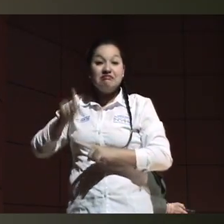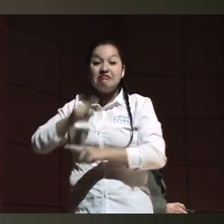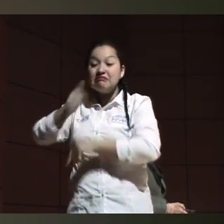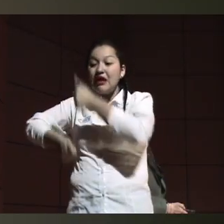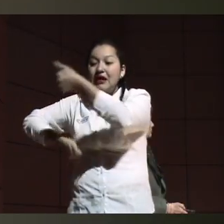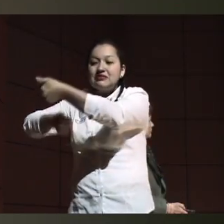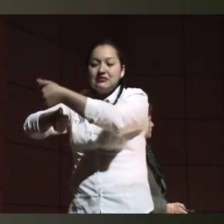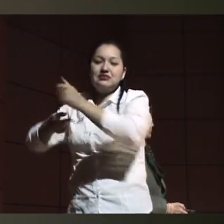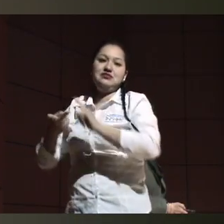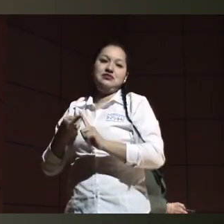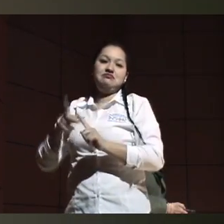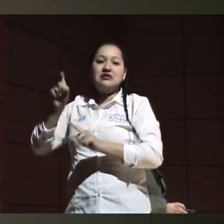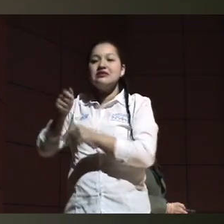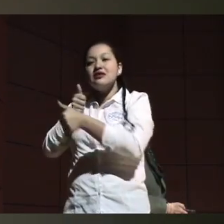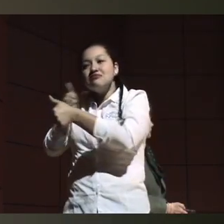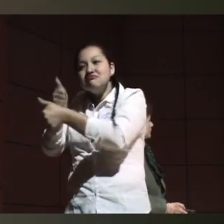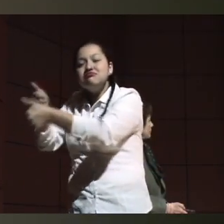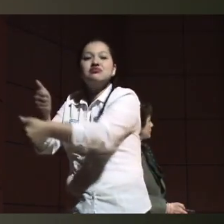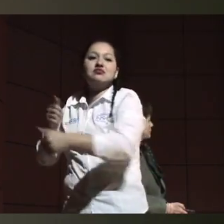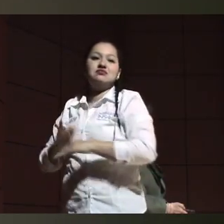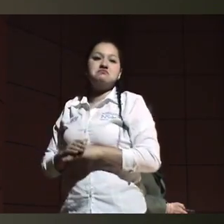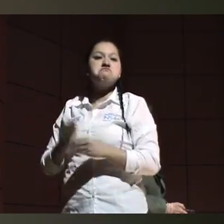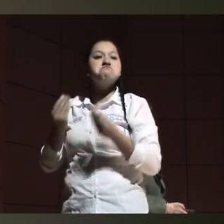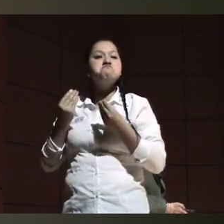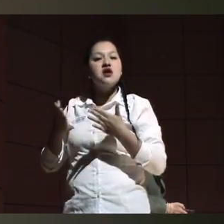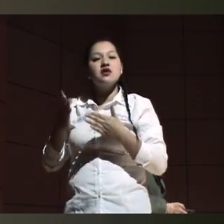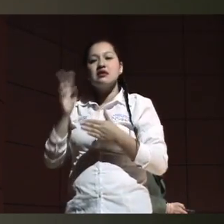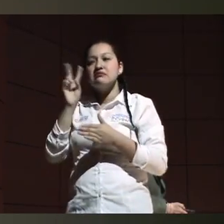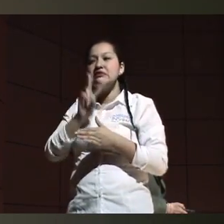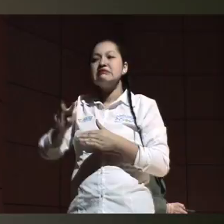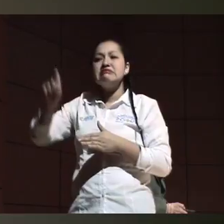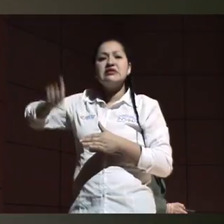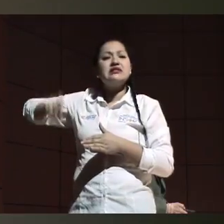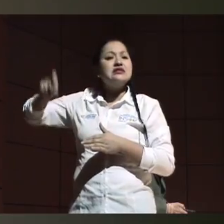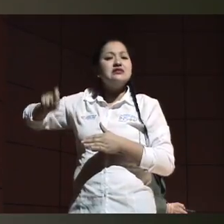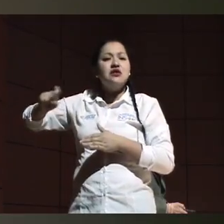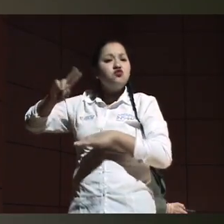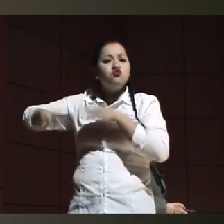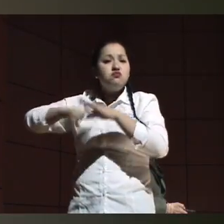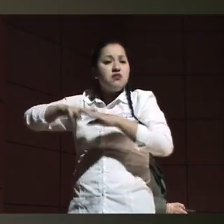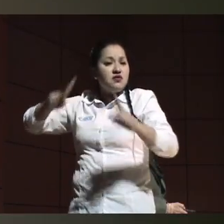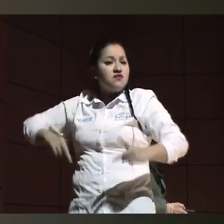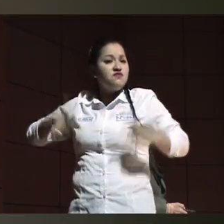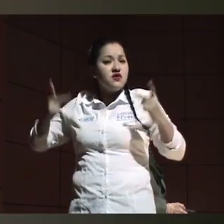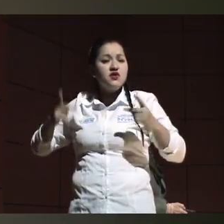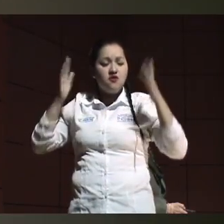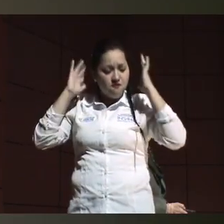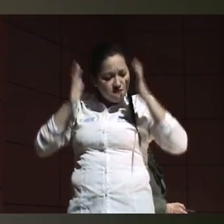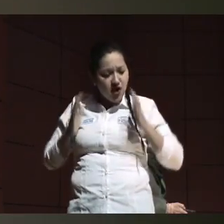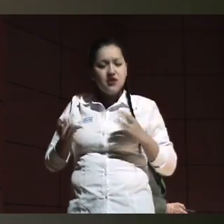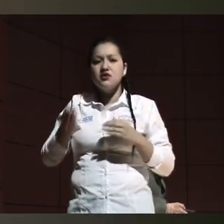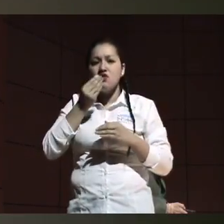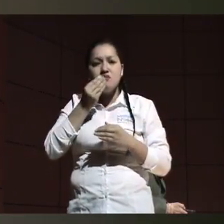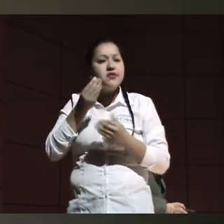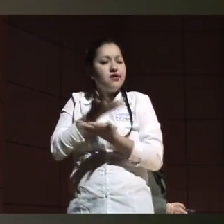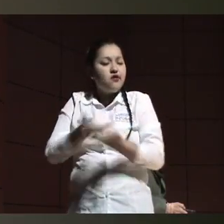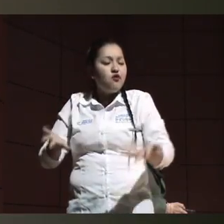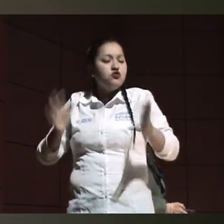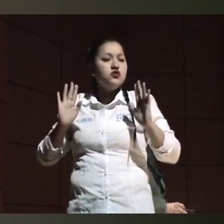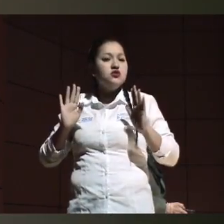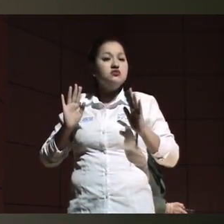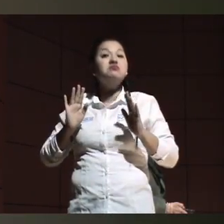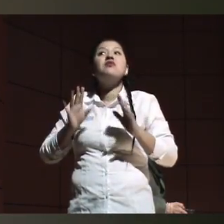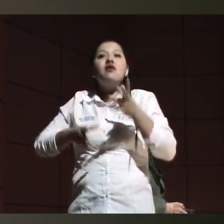en lo que tiene que ver la parte para cumplir las necesidades básicas de un paciente, del baño, la alimentación, las cosas, sino también